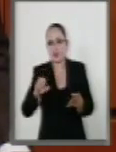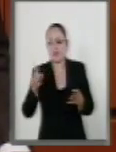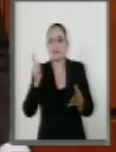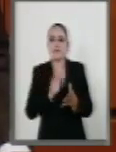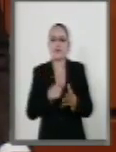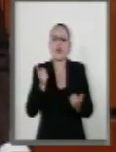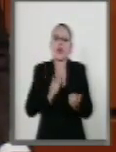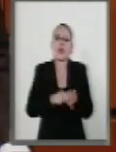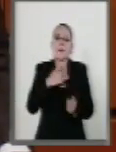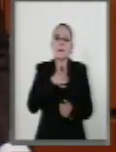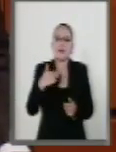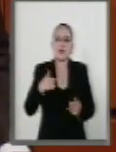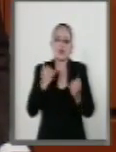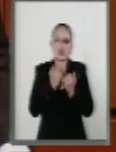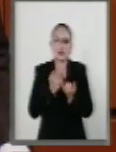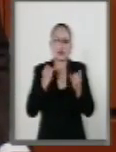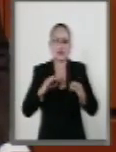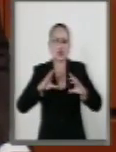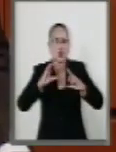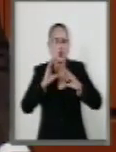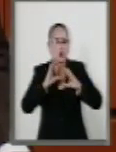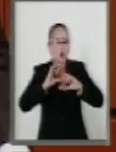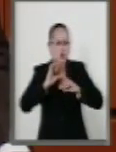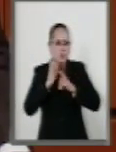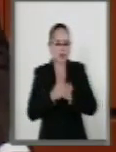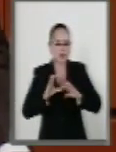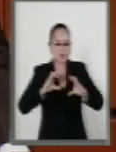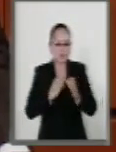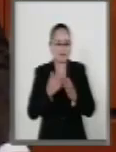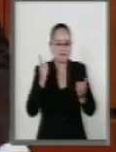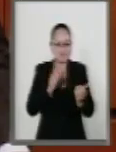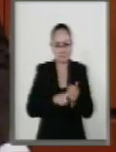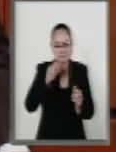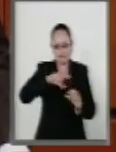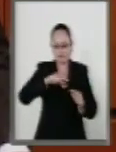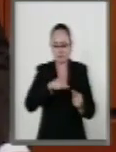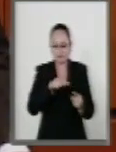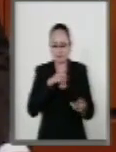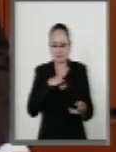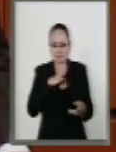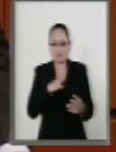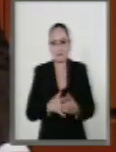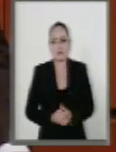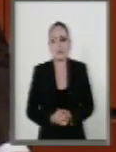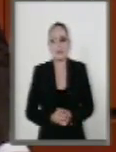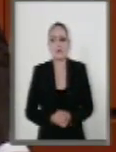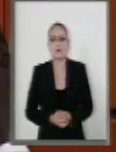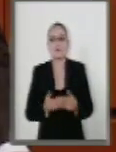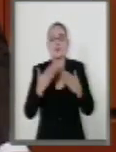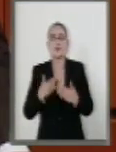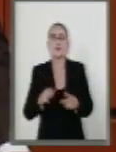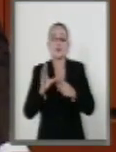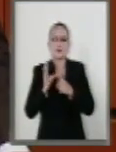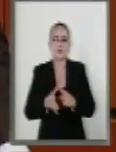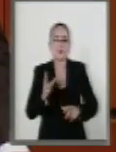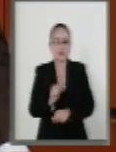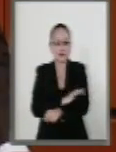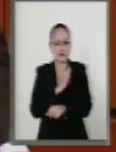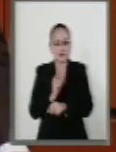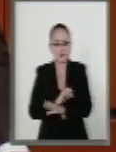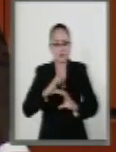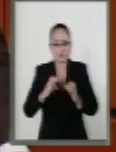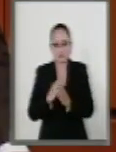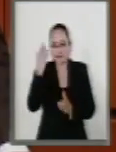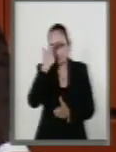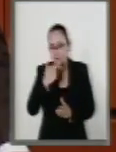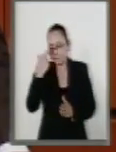miembros independientes del Comité Técnico del Fondo Mexicano del Petróleo para la Estabilización. La Comisión de Energía analizó